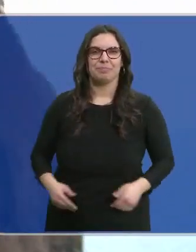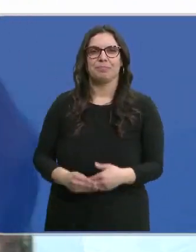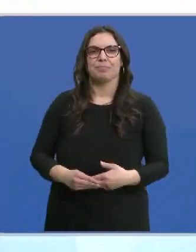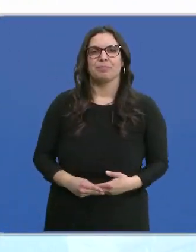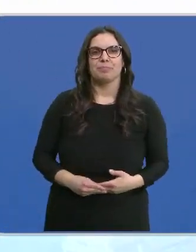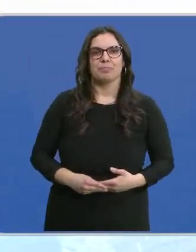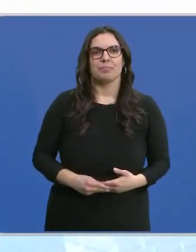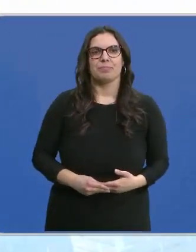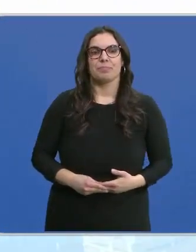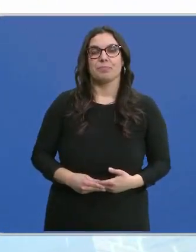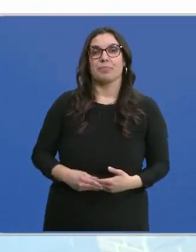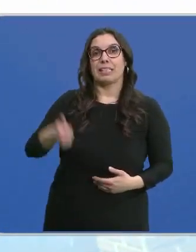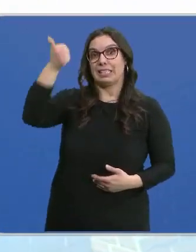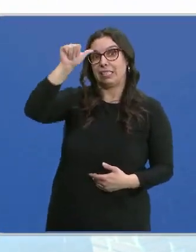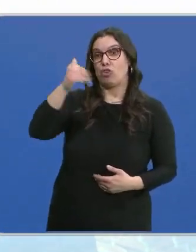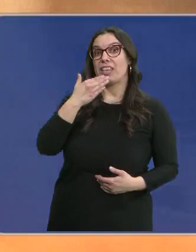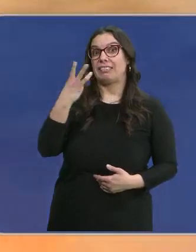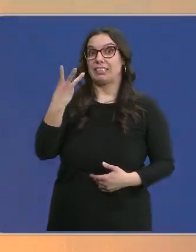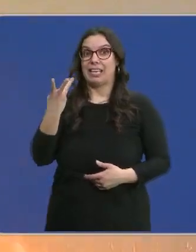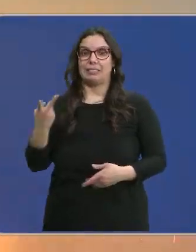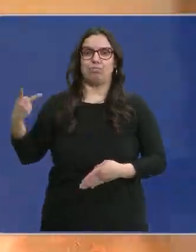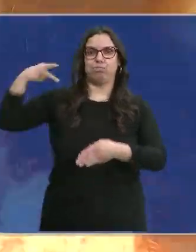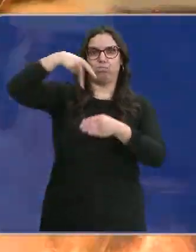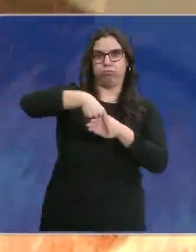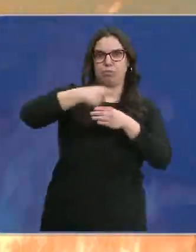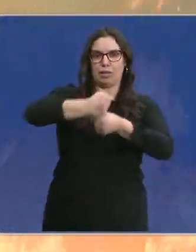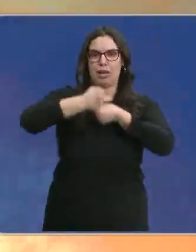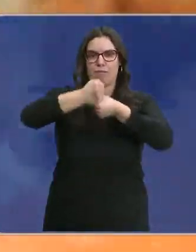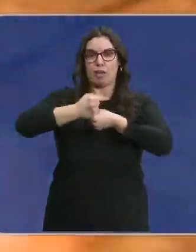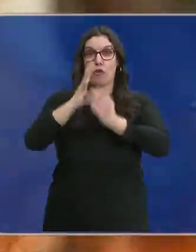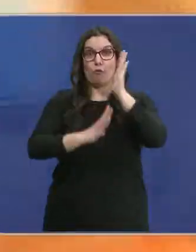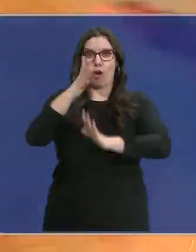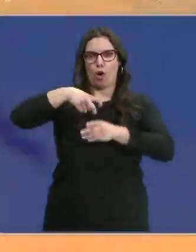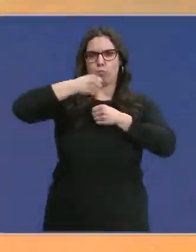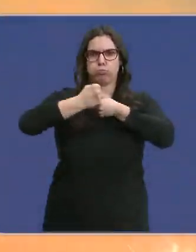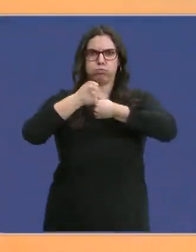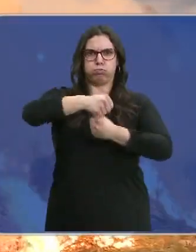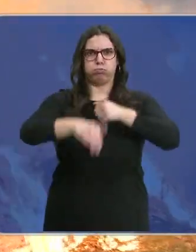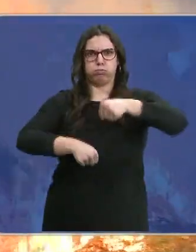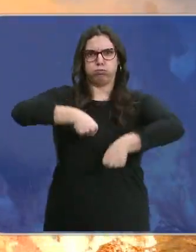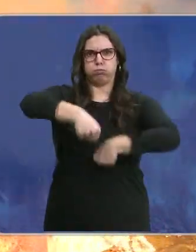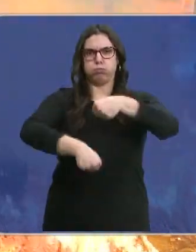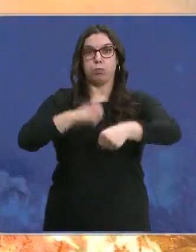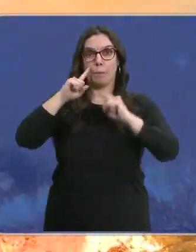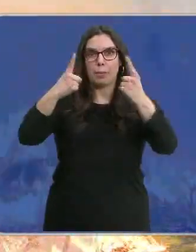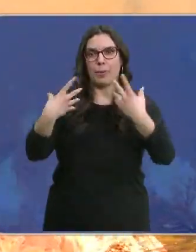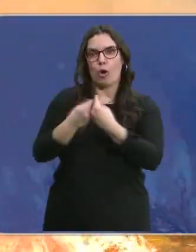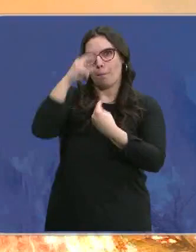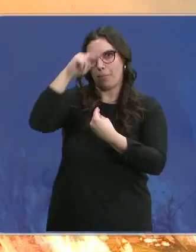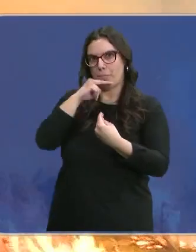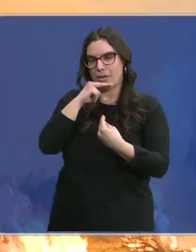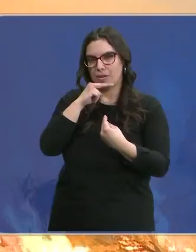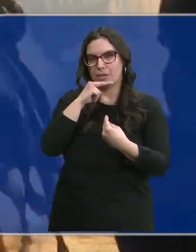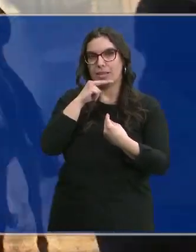A los tres años Alberto se subió a caballo para atravesar el fuego por primera vez. Lo hizo guiado por su padre y este